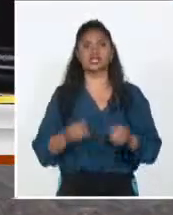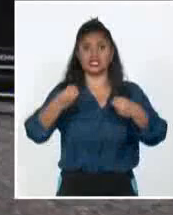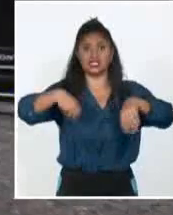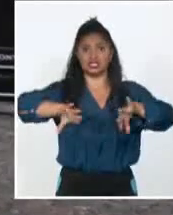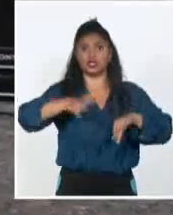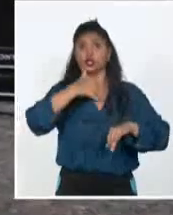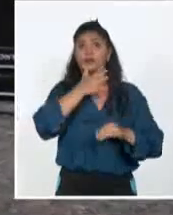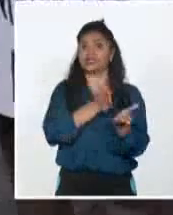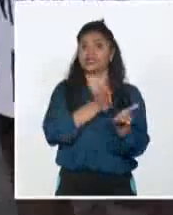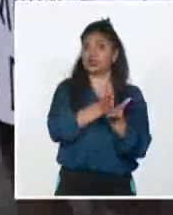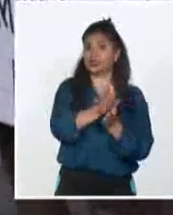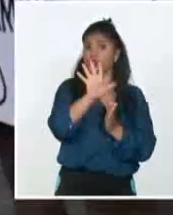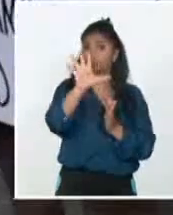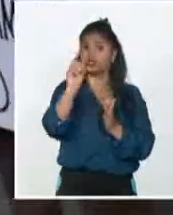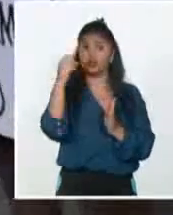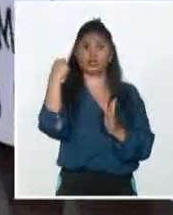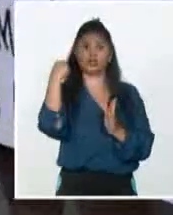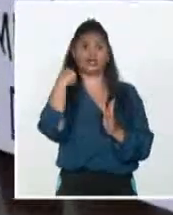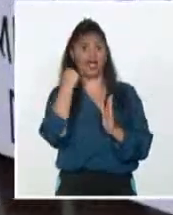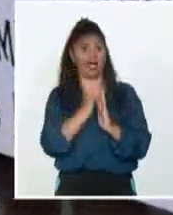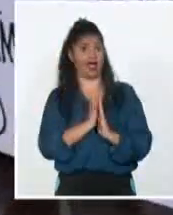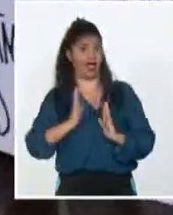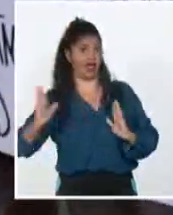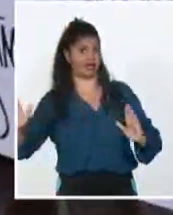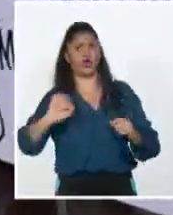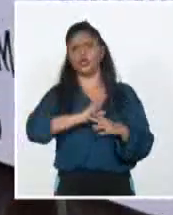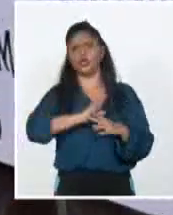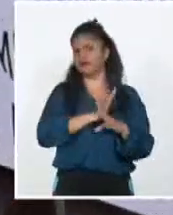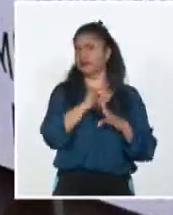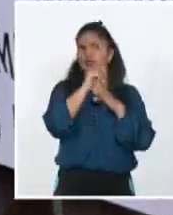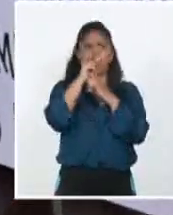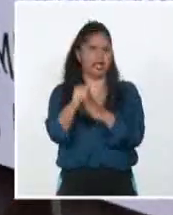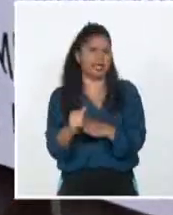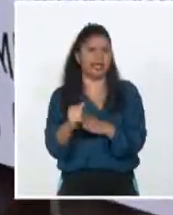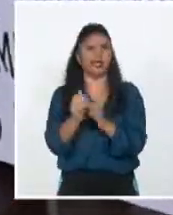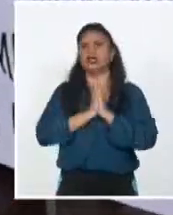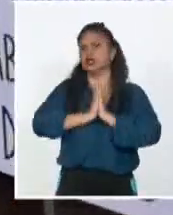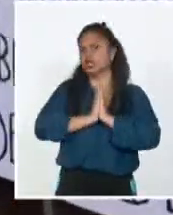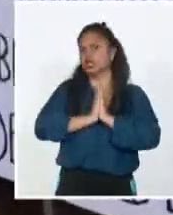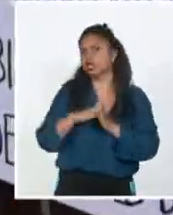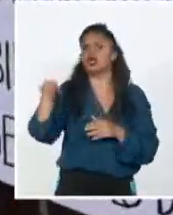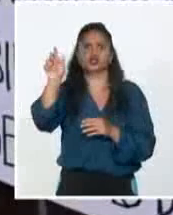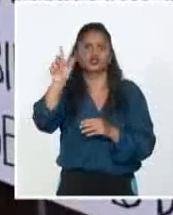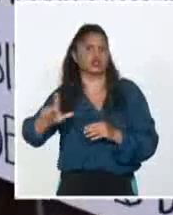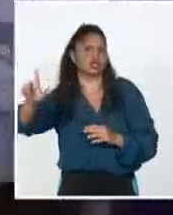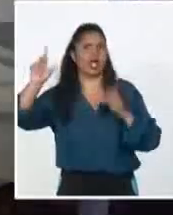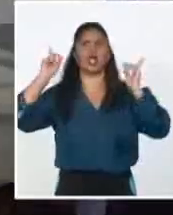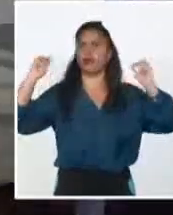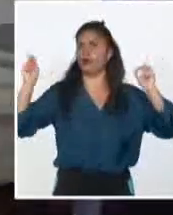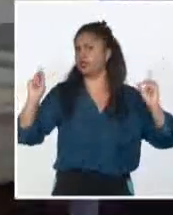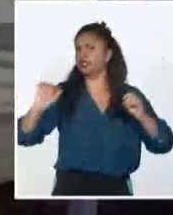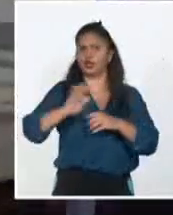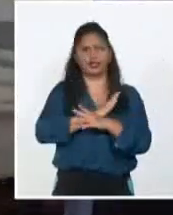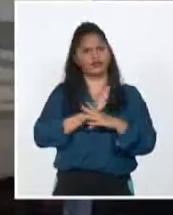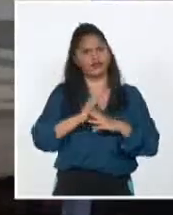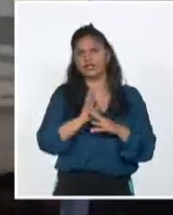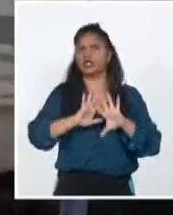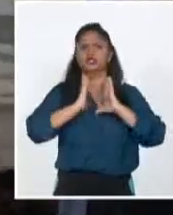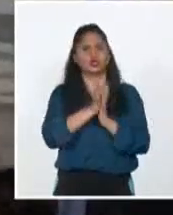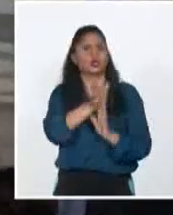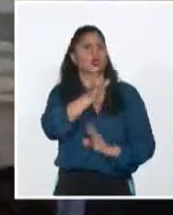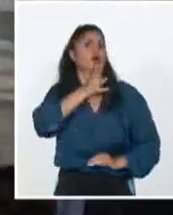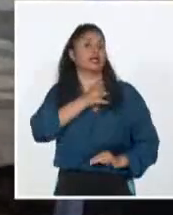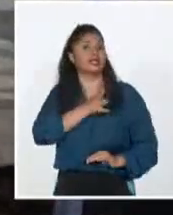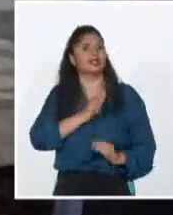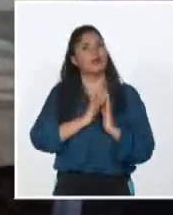encabezados por dirigentes sindicales, religiosos, comerciantes y sociales y también llegaron hasta la fortaleza en el viejo San Juan